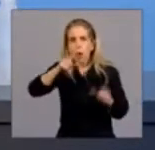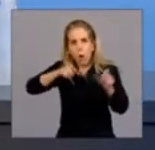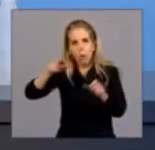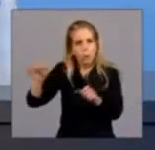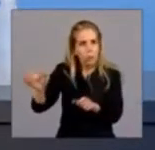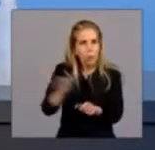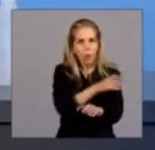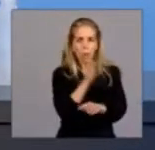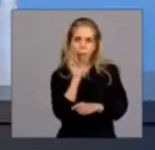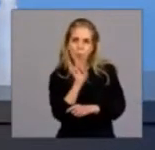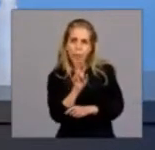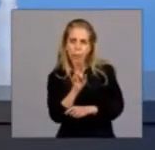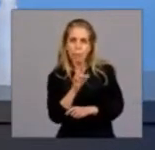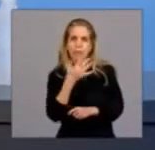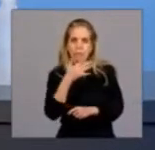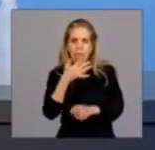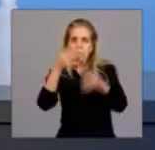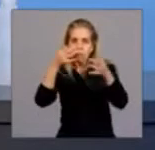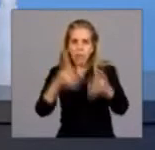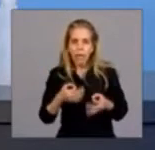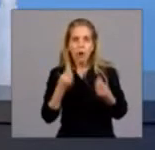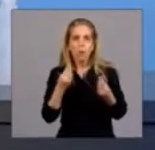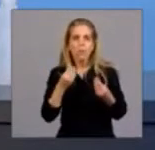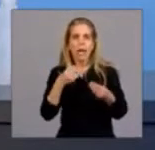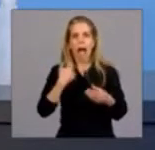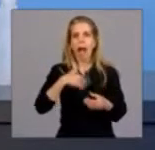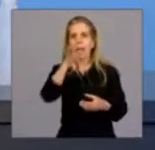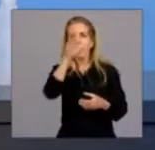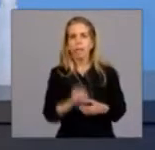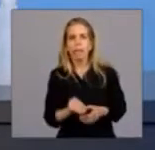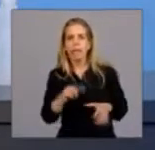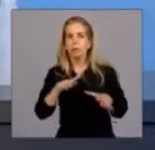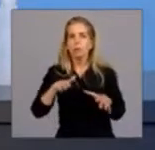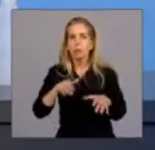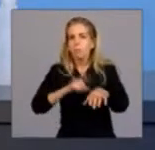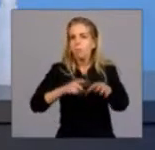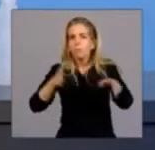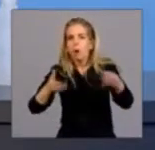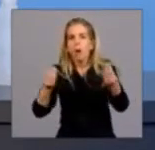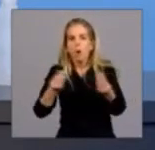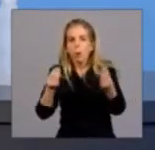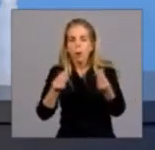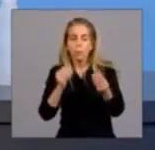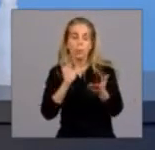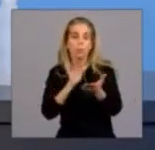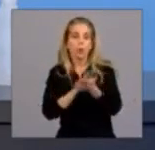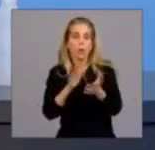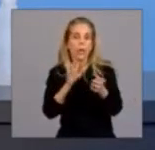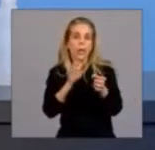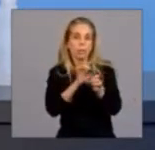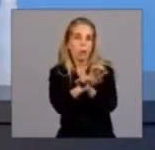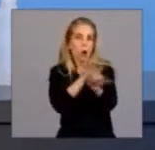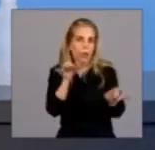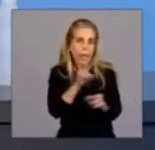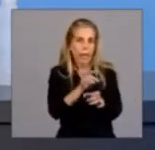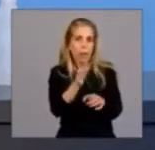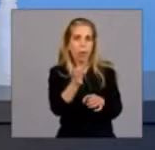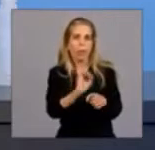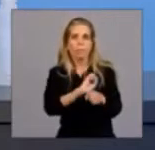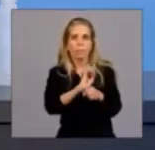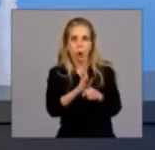exactamente en qué lugar estamos en la Argentina en materia con respecto a la pandemia que estamos pasando.